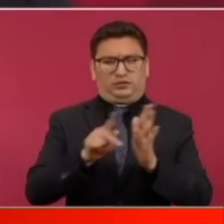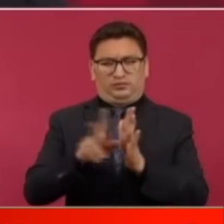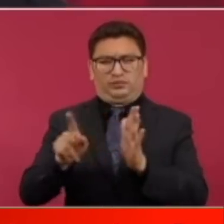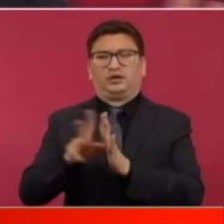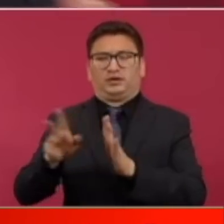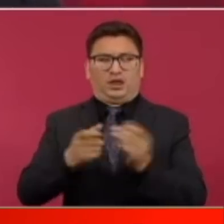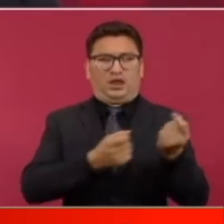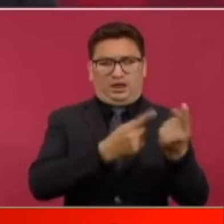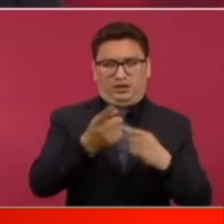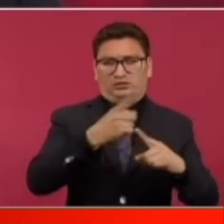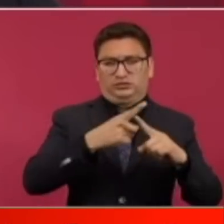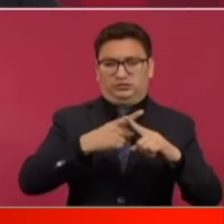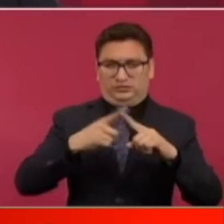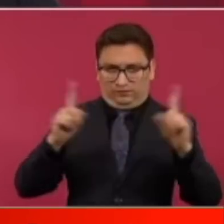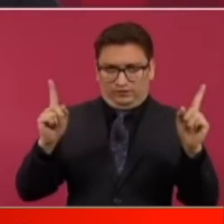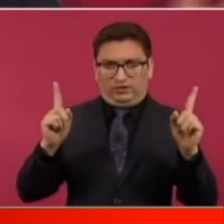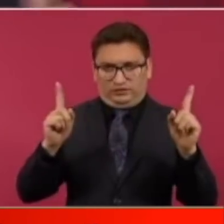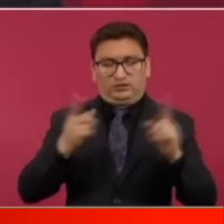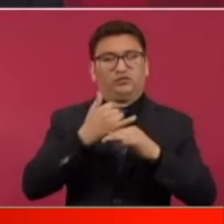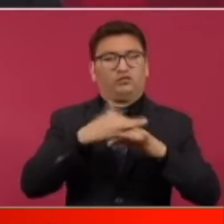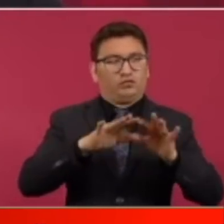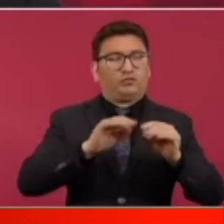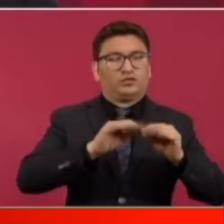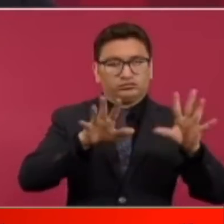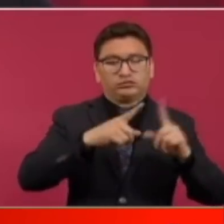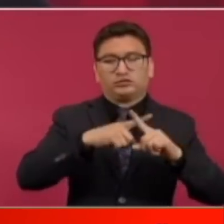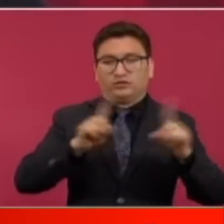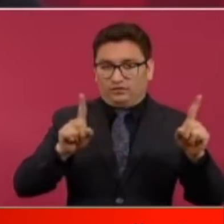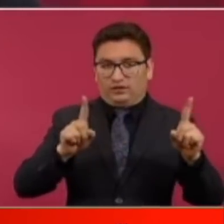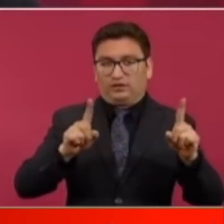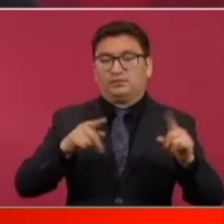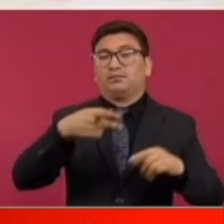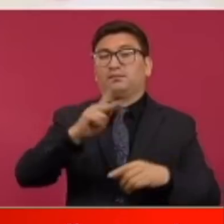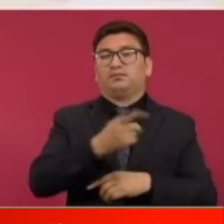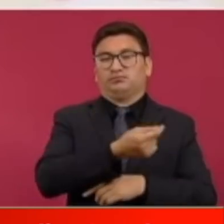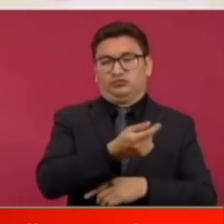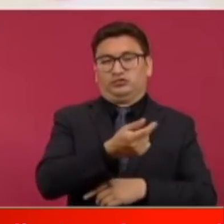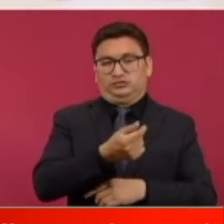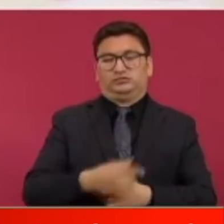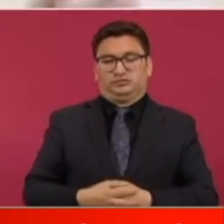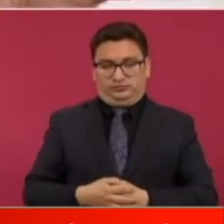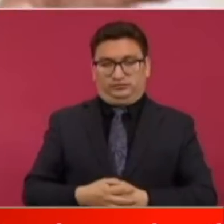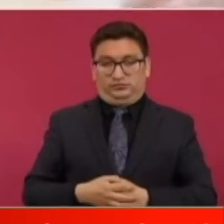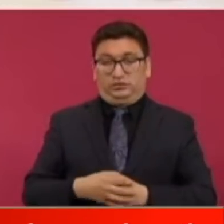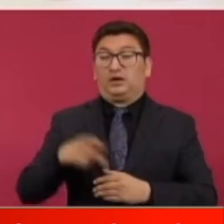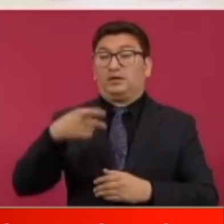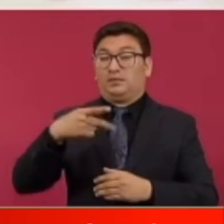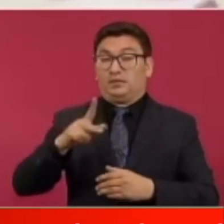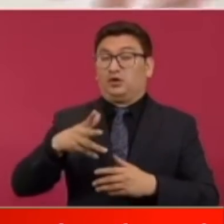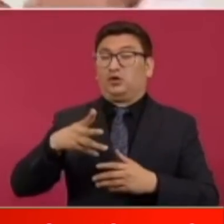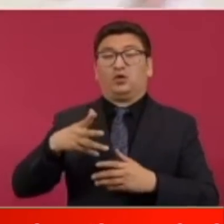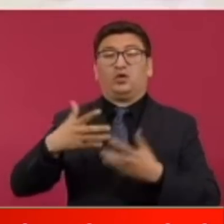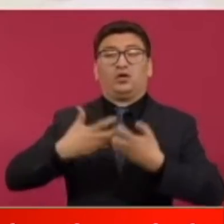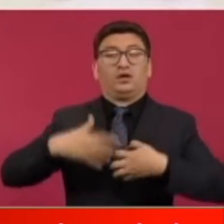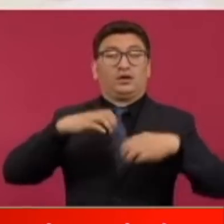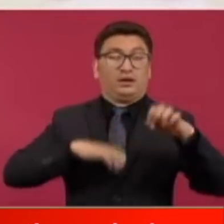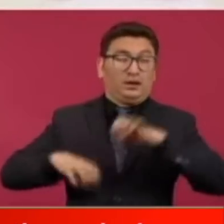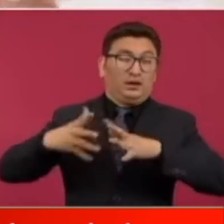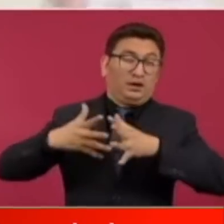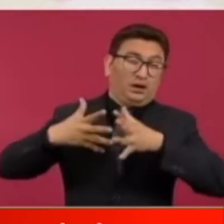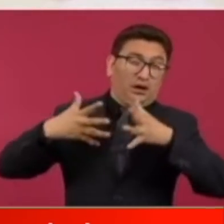distinta medios de información distintos pero es minoritaria en las grandes empresas